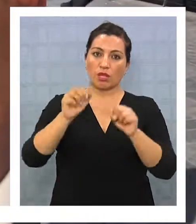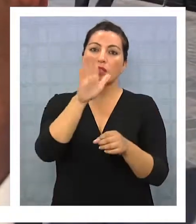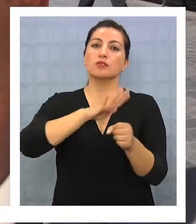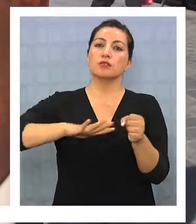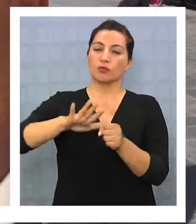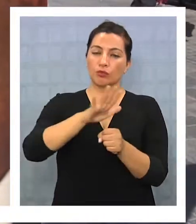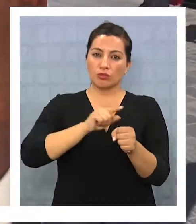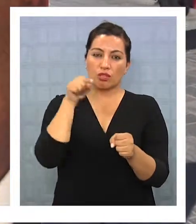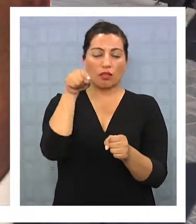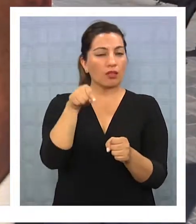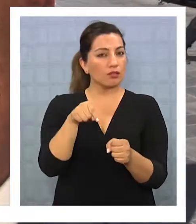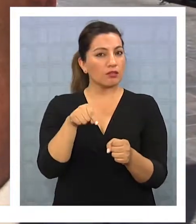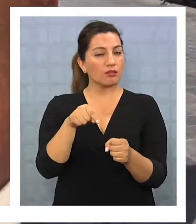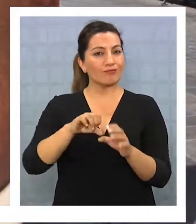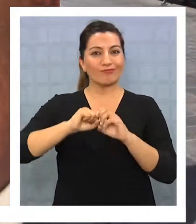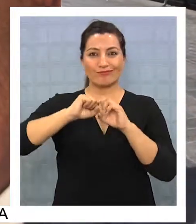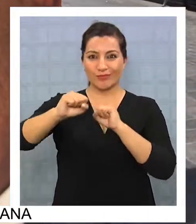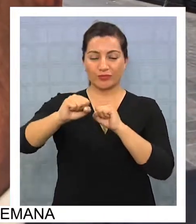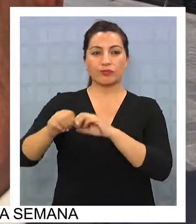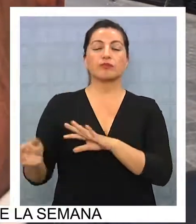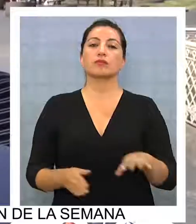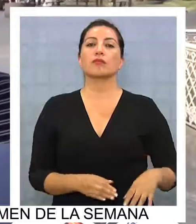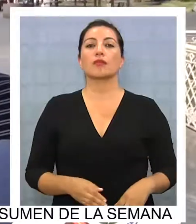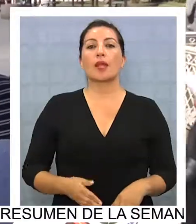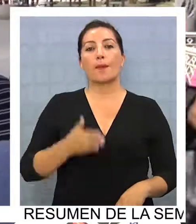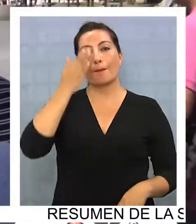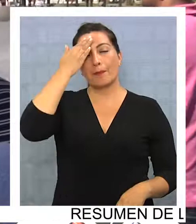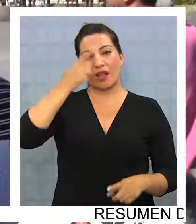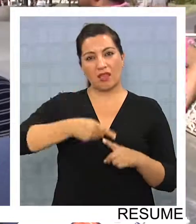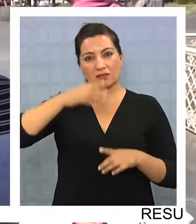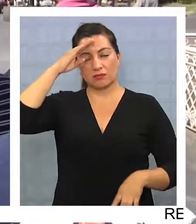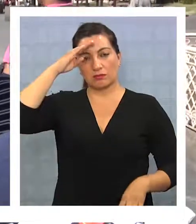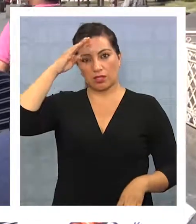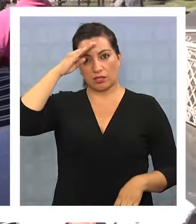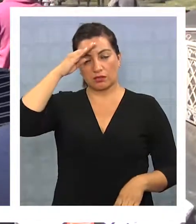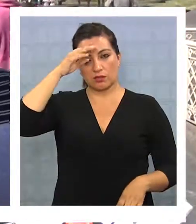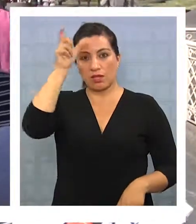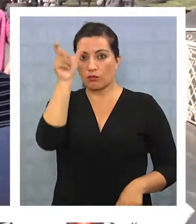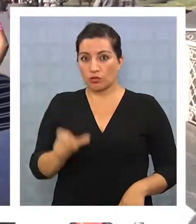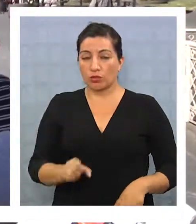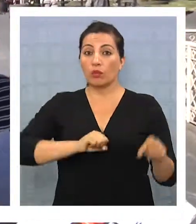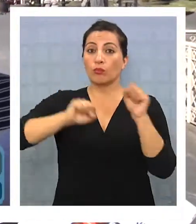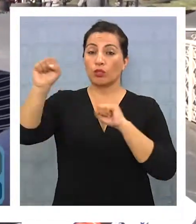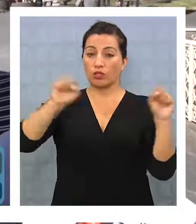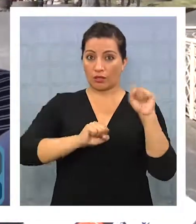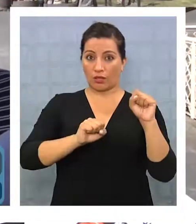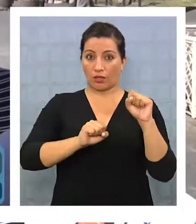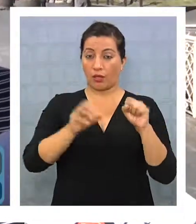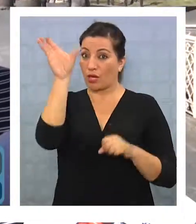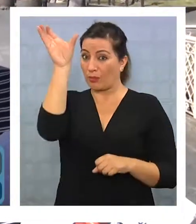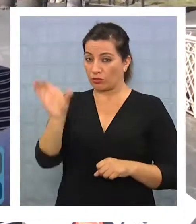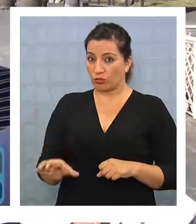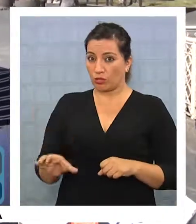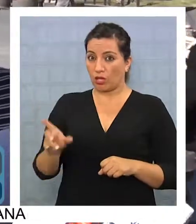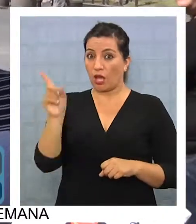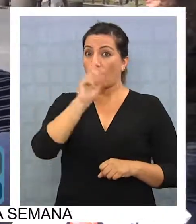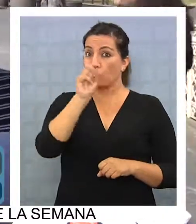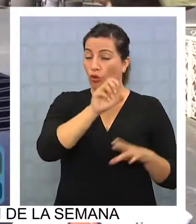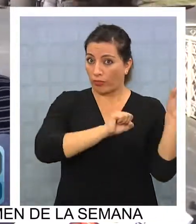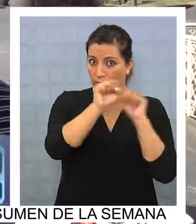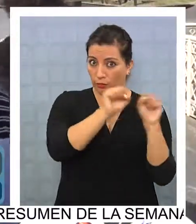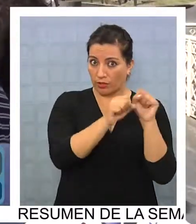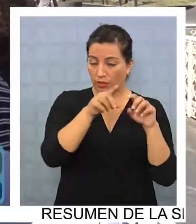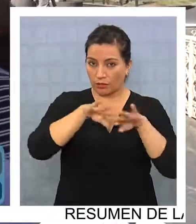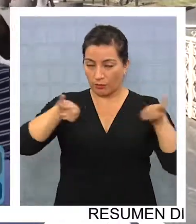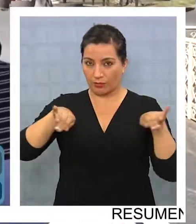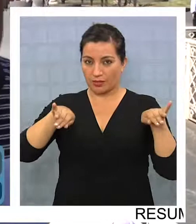situaciones que han provocado este rechazo. Malas experiencias de los políticos, no de la política. Porque